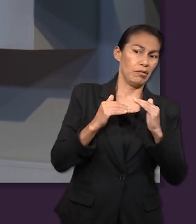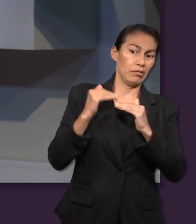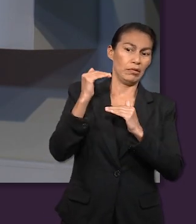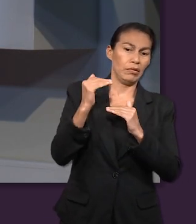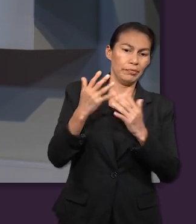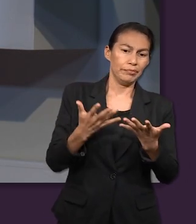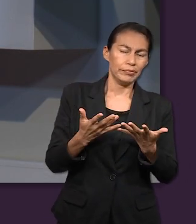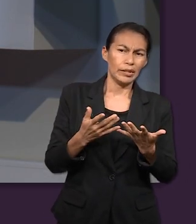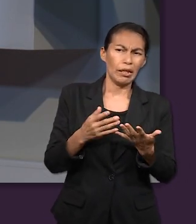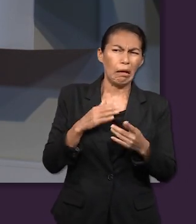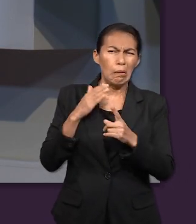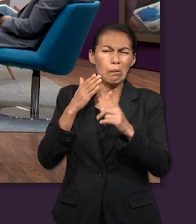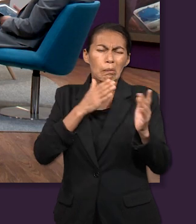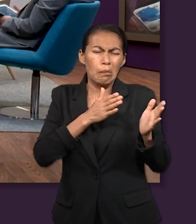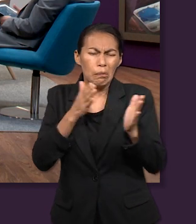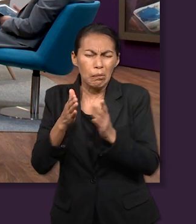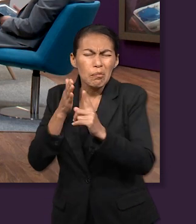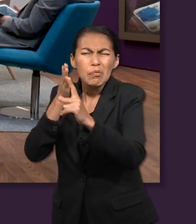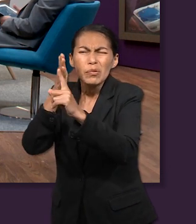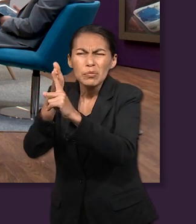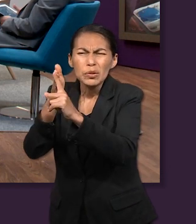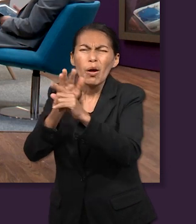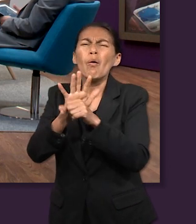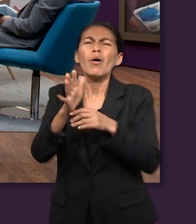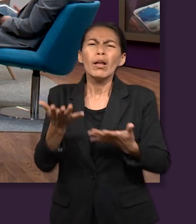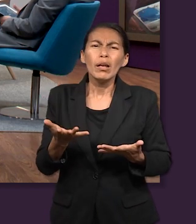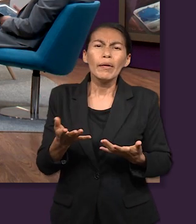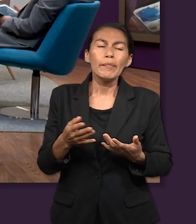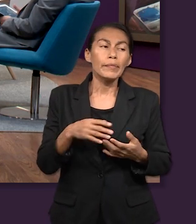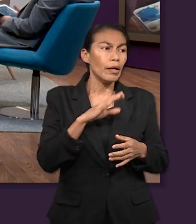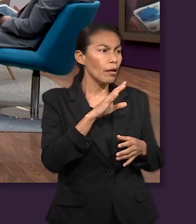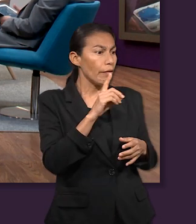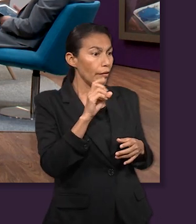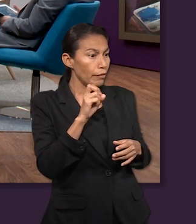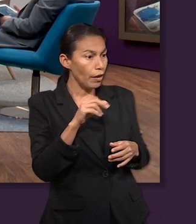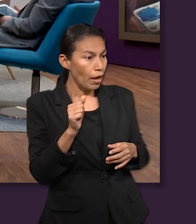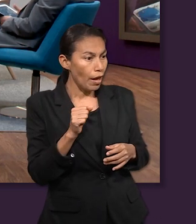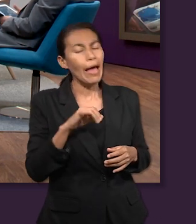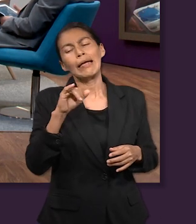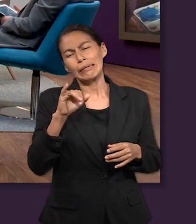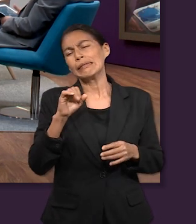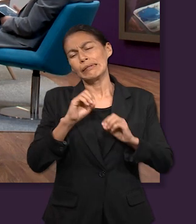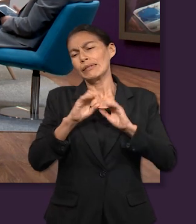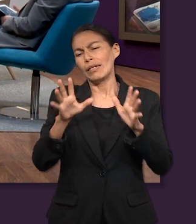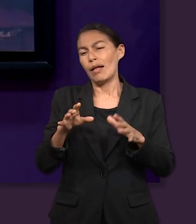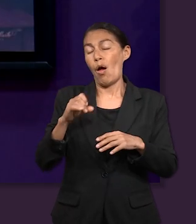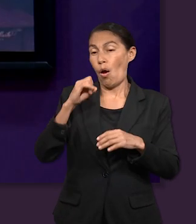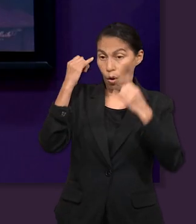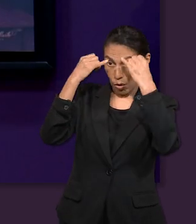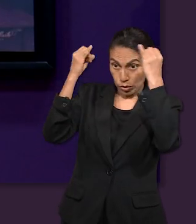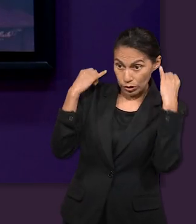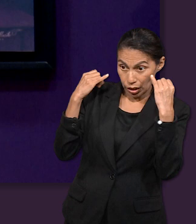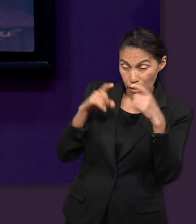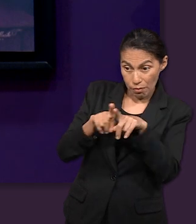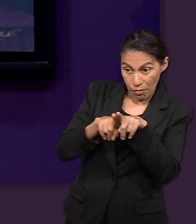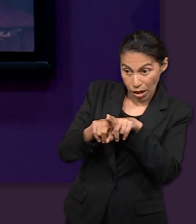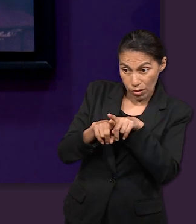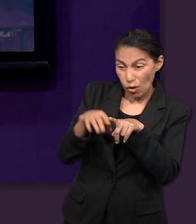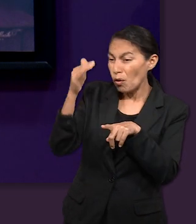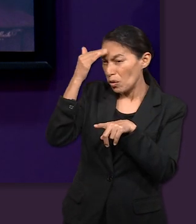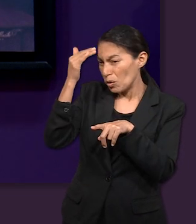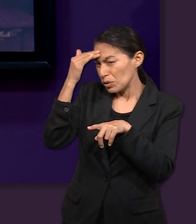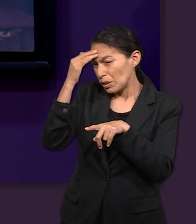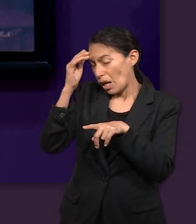prestigio. Ese propósito, te dio un propósito para José. Dana nos comentaba sobre eso. porque José conocía a sus hermanos, ¿no? José